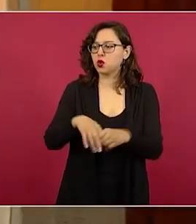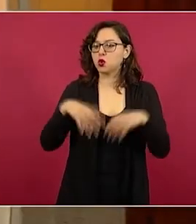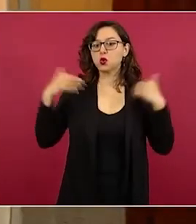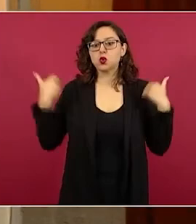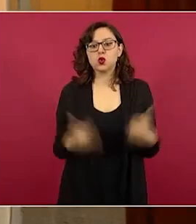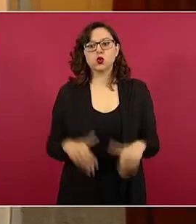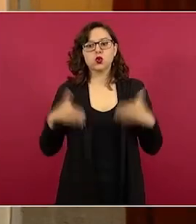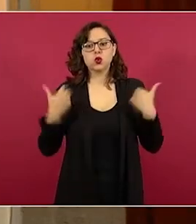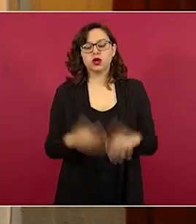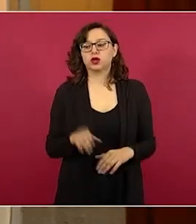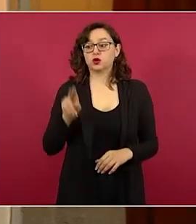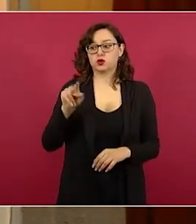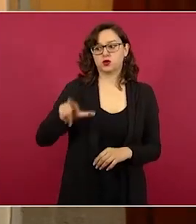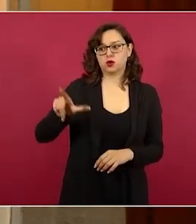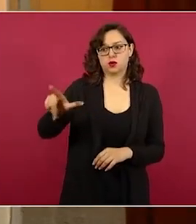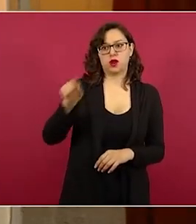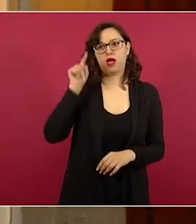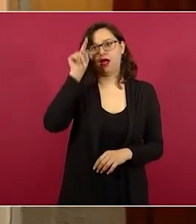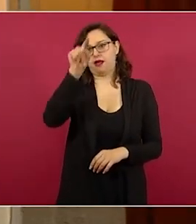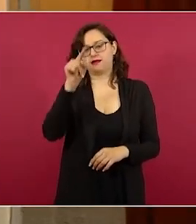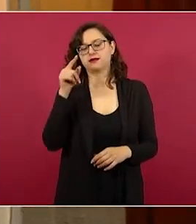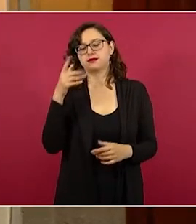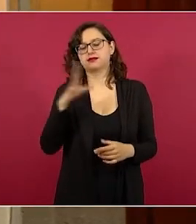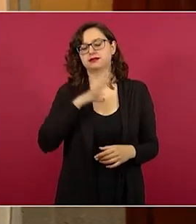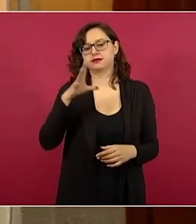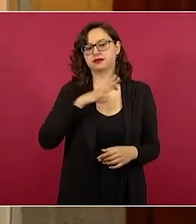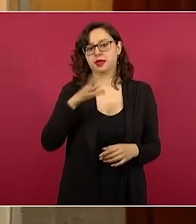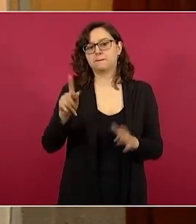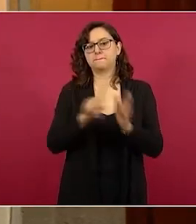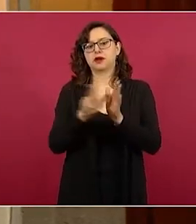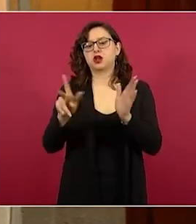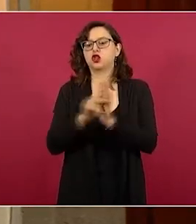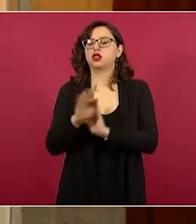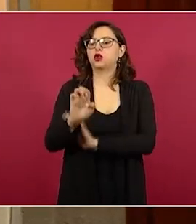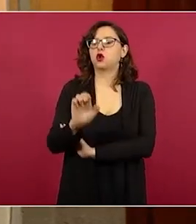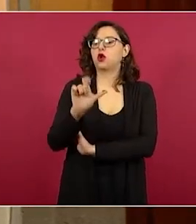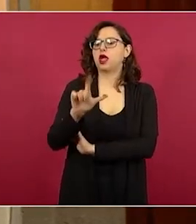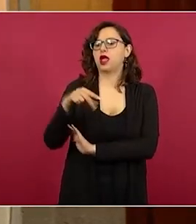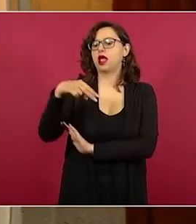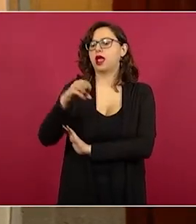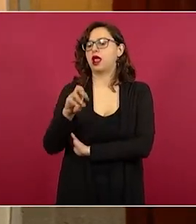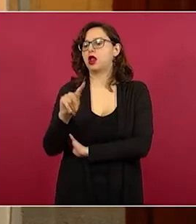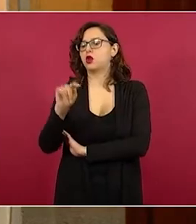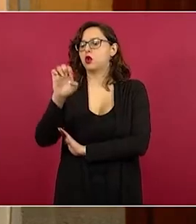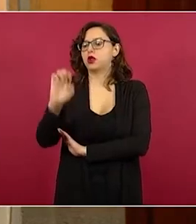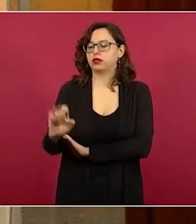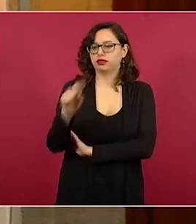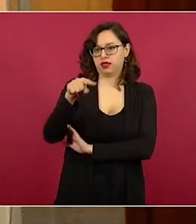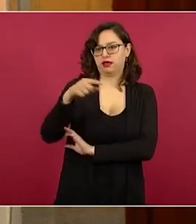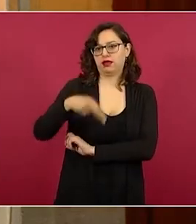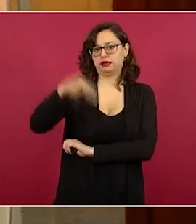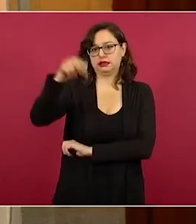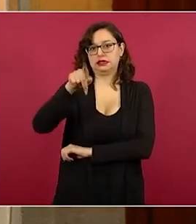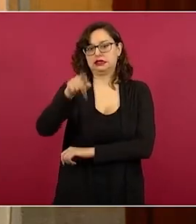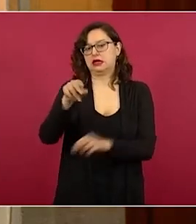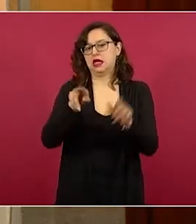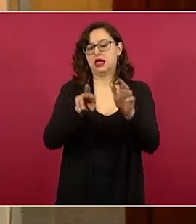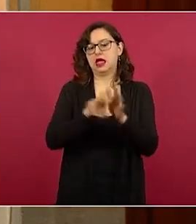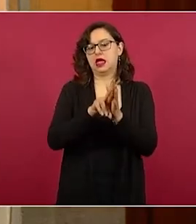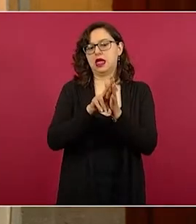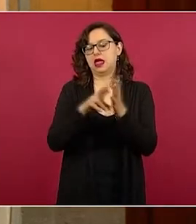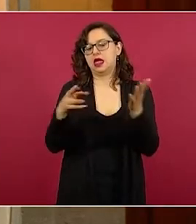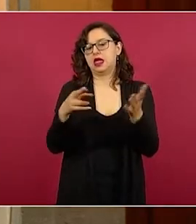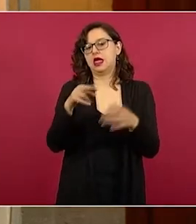se llama el periódico El Norte, un poco como el diario de Yucatán. Yo creo que